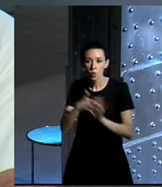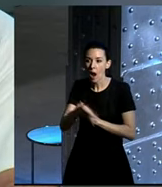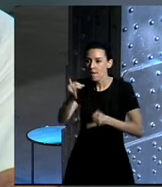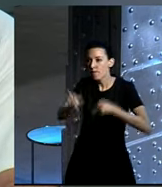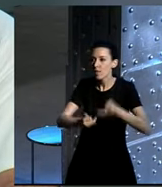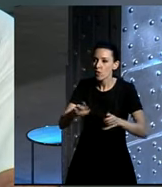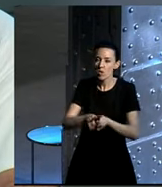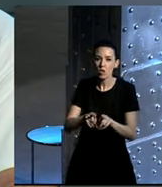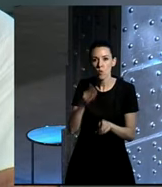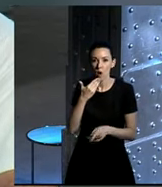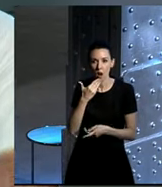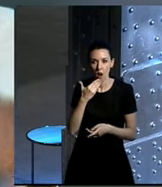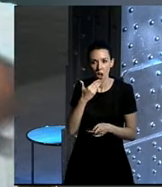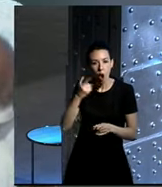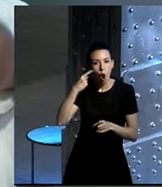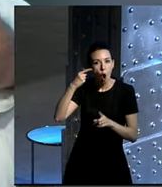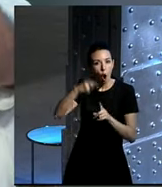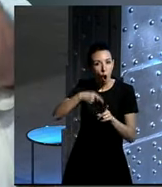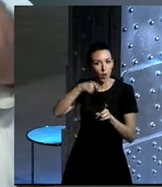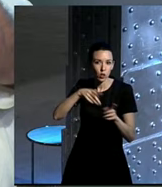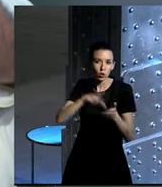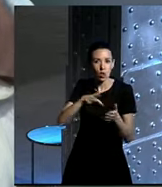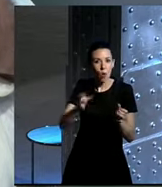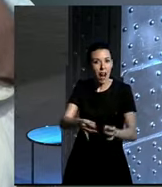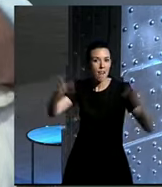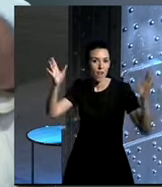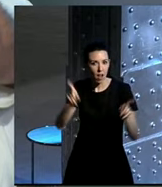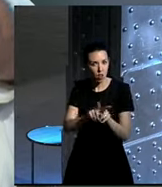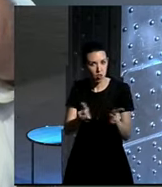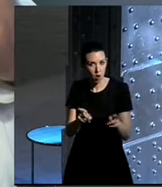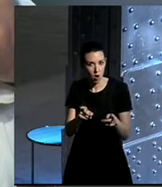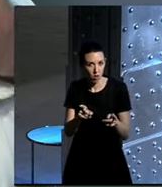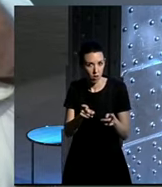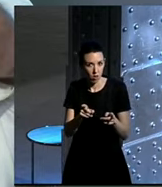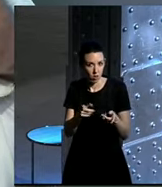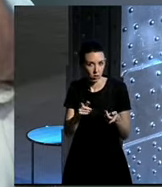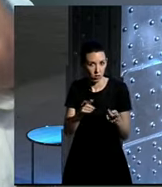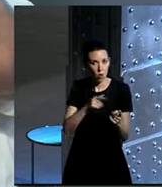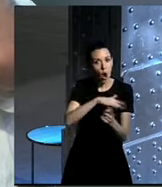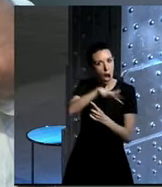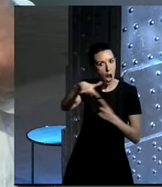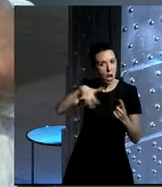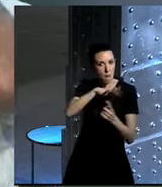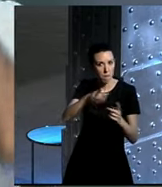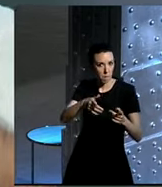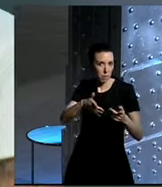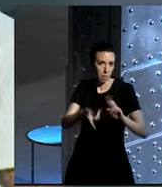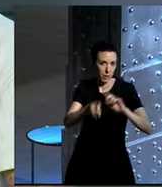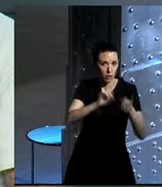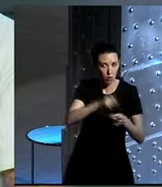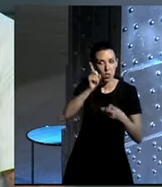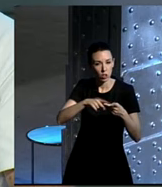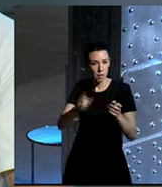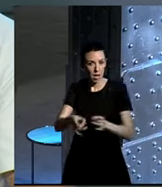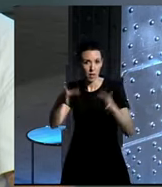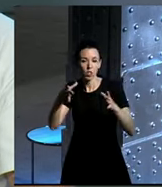objeto que ha sido liberación. Sí, es una herramienta de transformación. Una liberación ambiental, pues también puede ser una liberación sexual. Es una herramienta de transformación